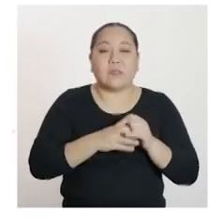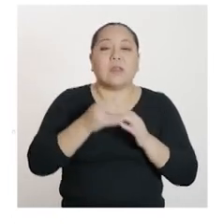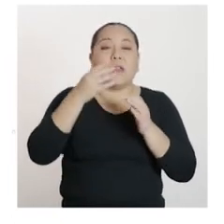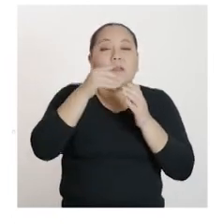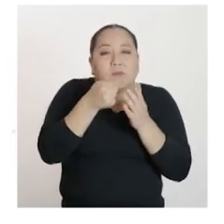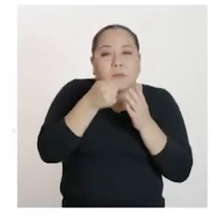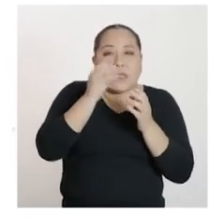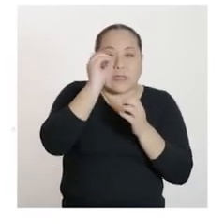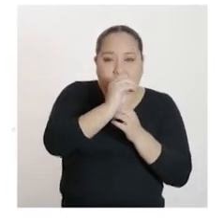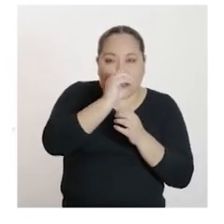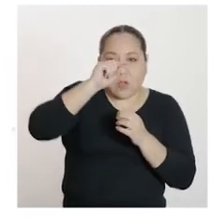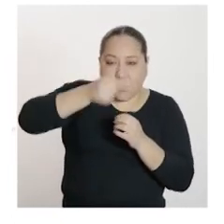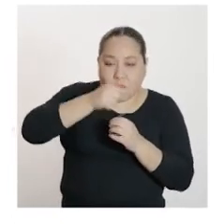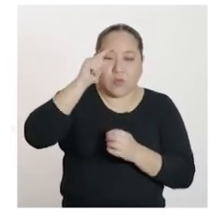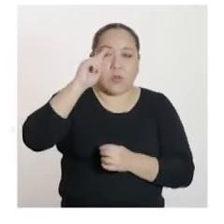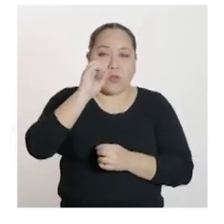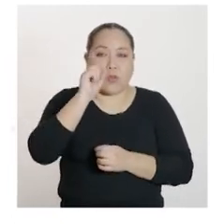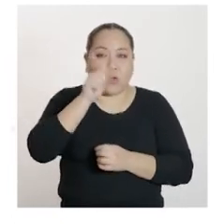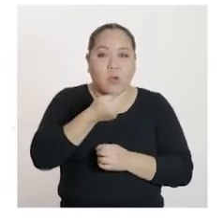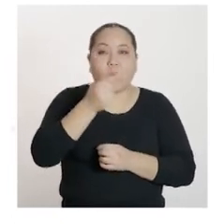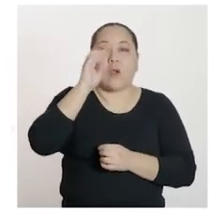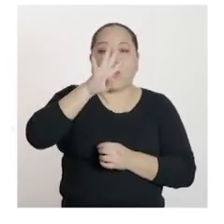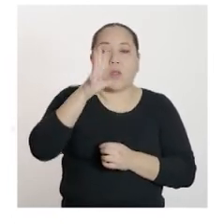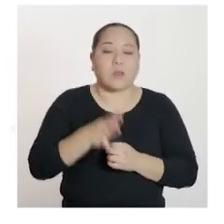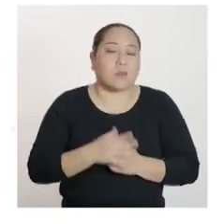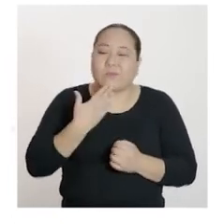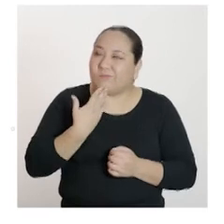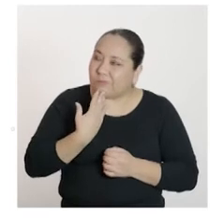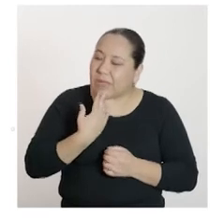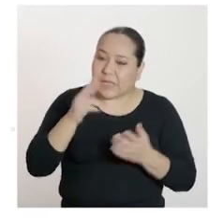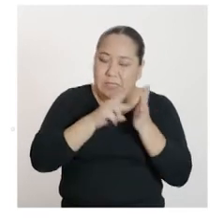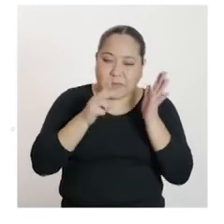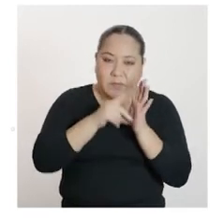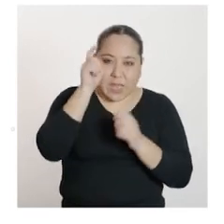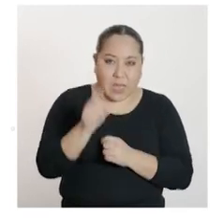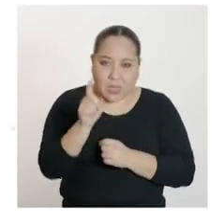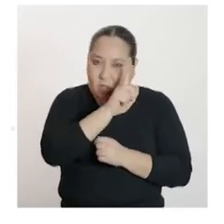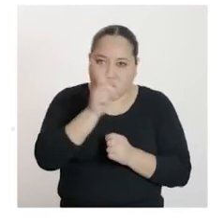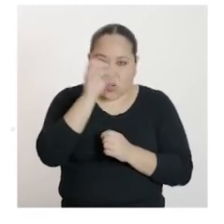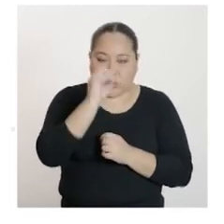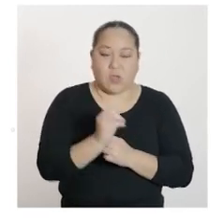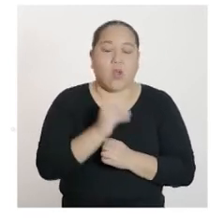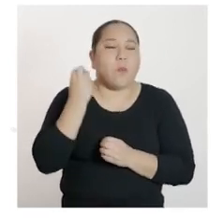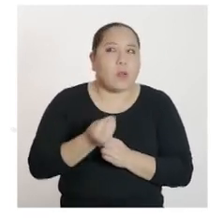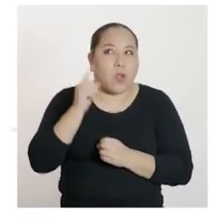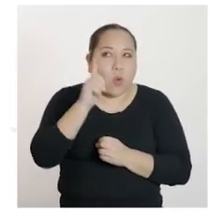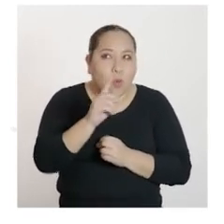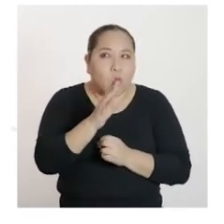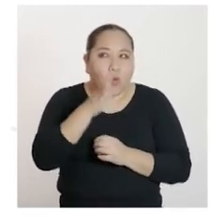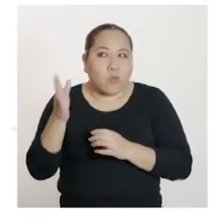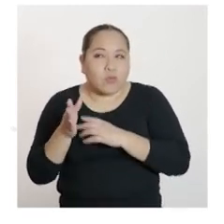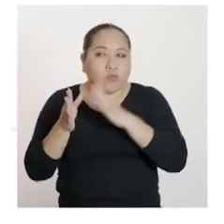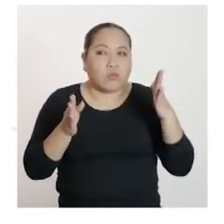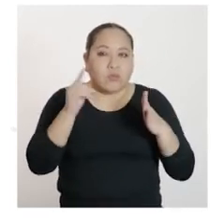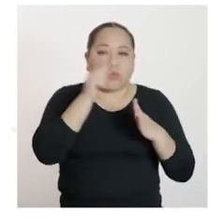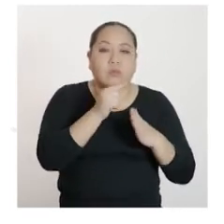punto y coma cuarenta cinco. Es decir, X no puede ser cero, ya que uno de los lados de la base del